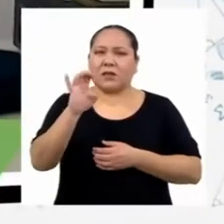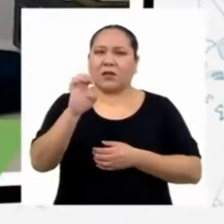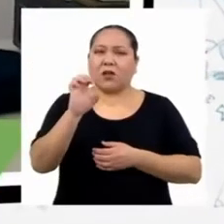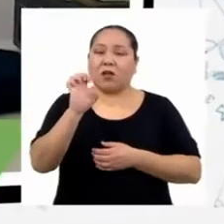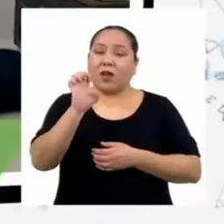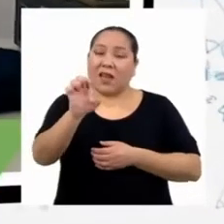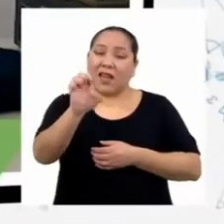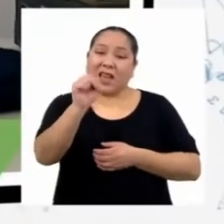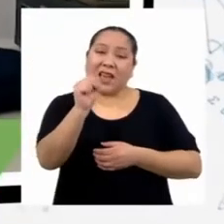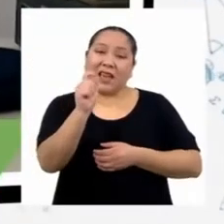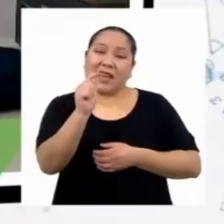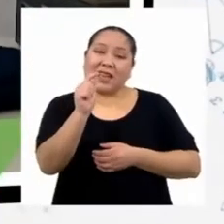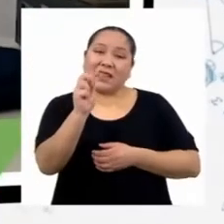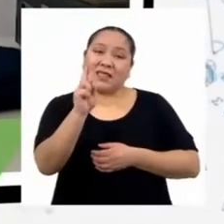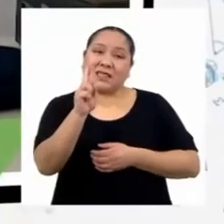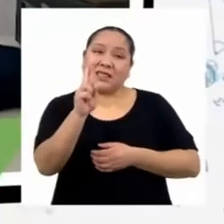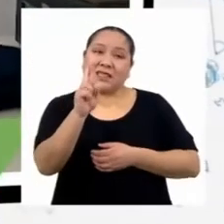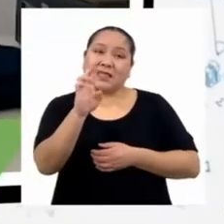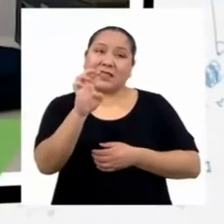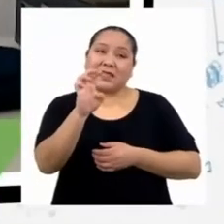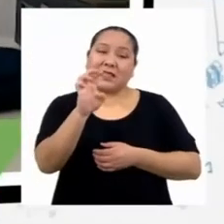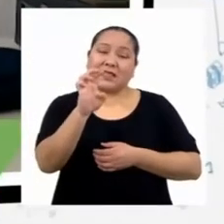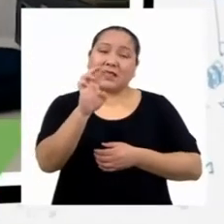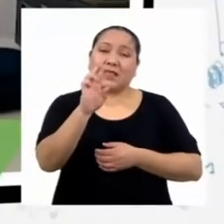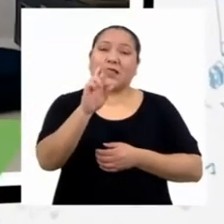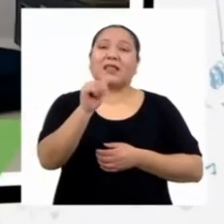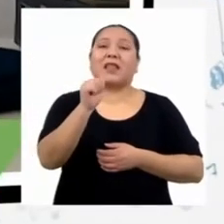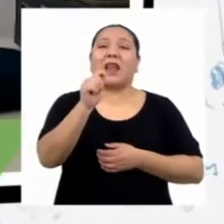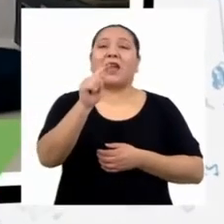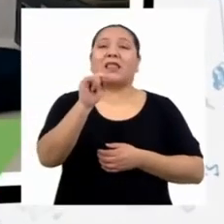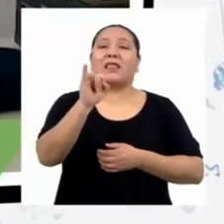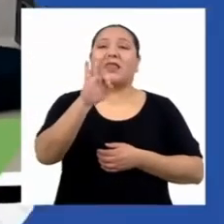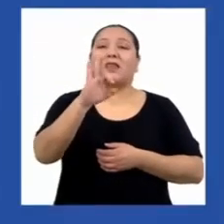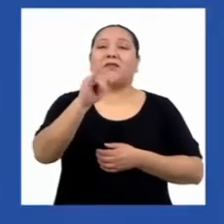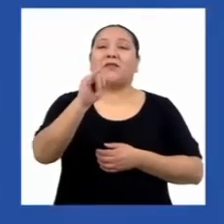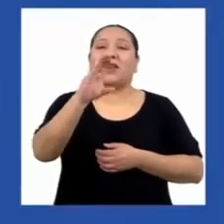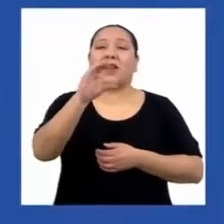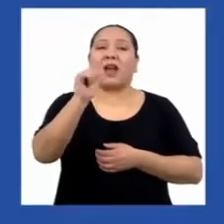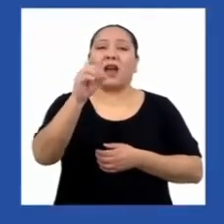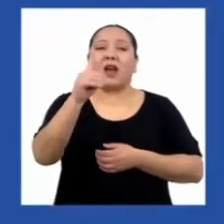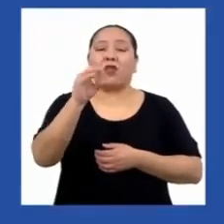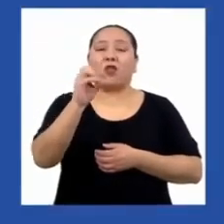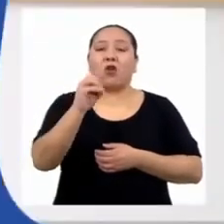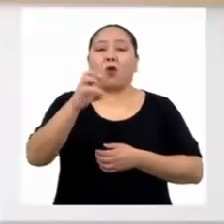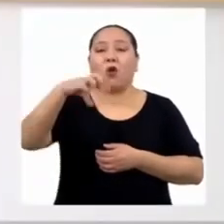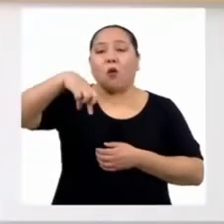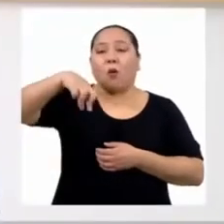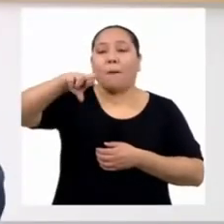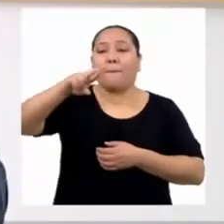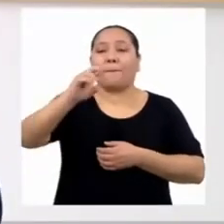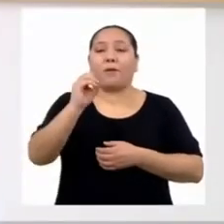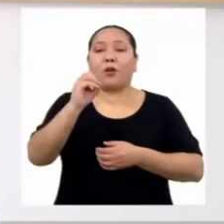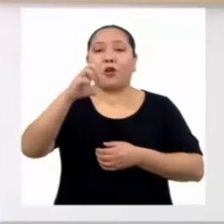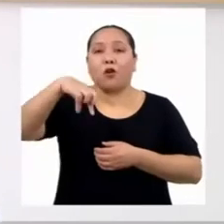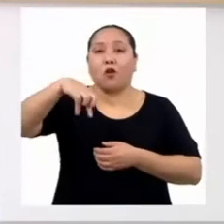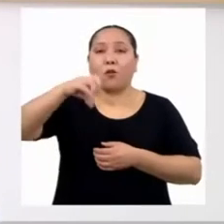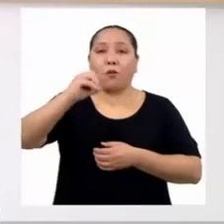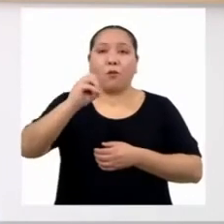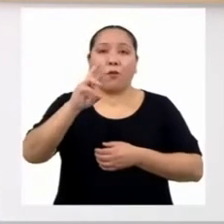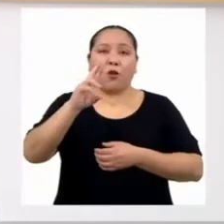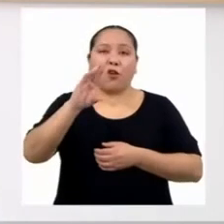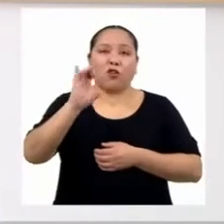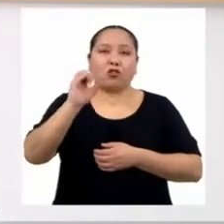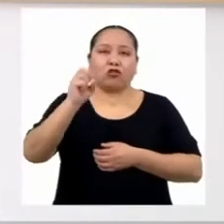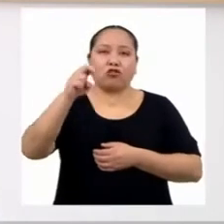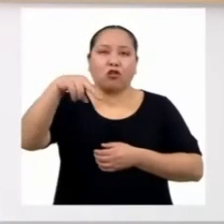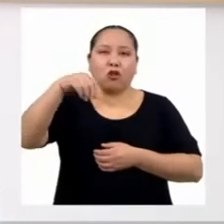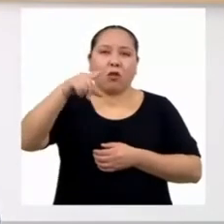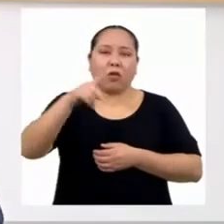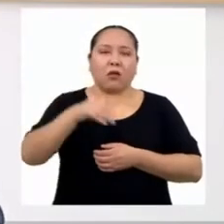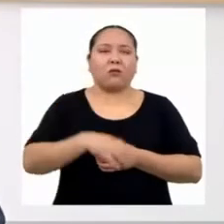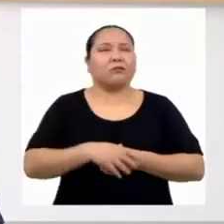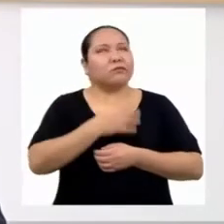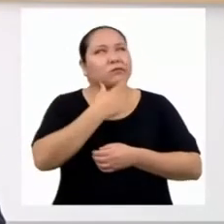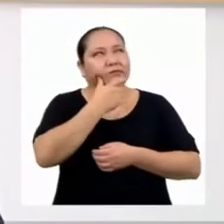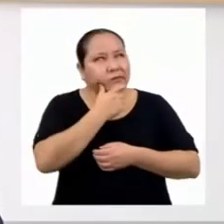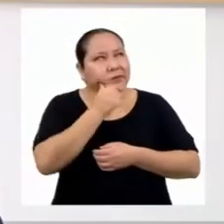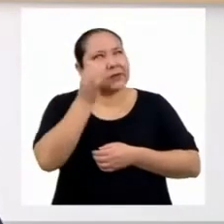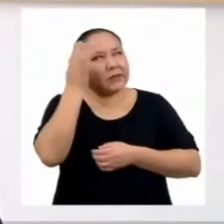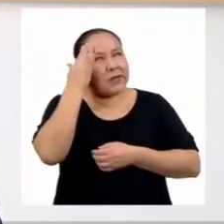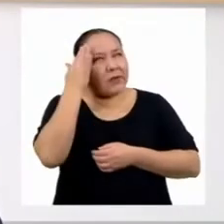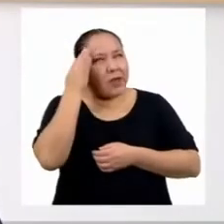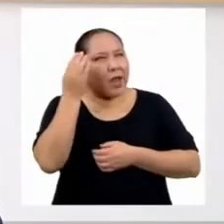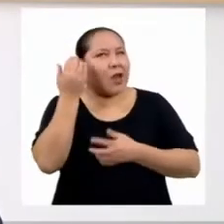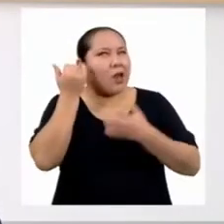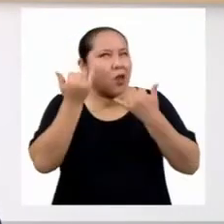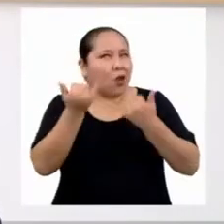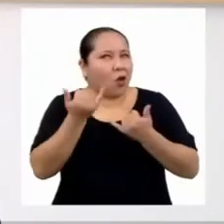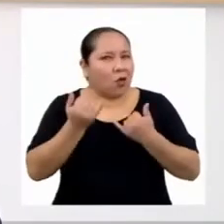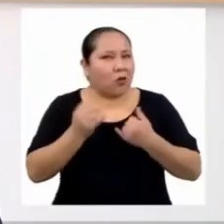Sería lo máximo para tenerlo en claro por completo. Gracias. Hola Rodrigo. Sabía que hoy debía venir preparado.